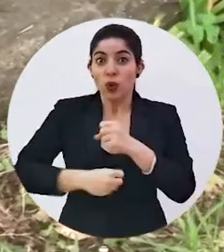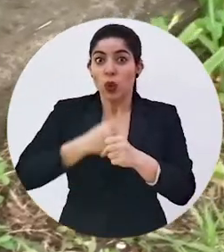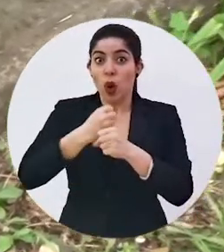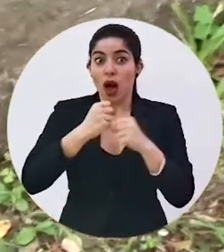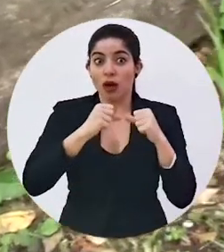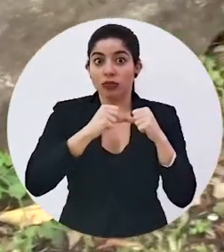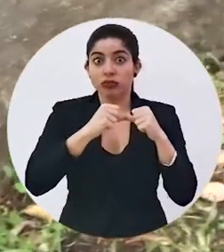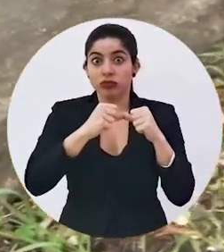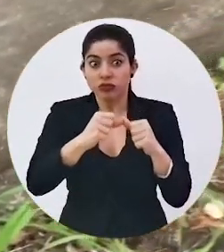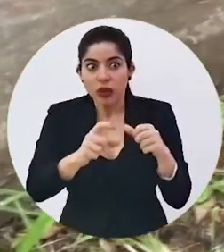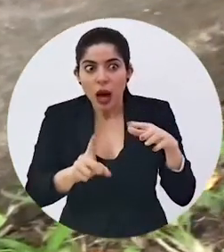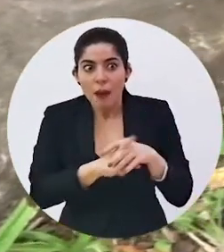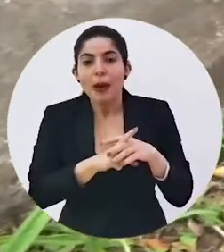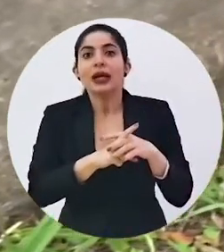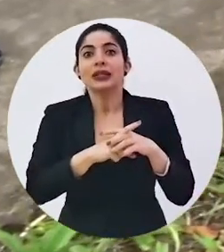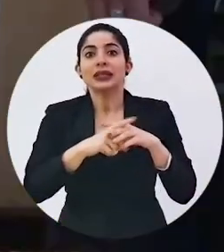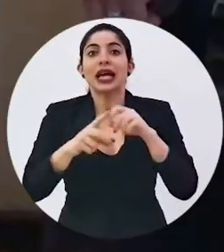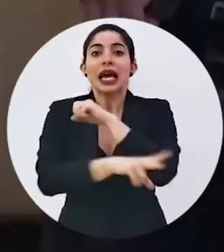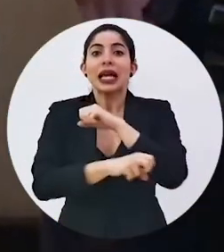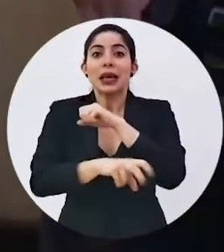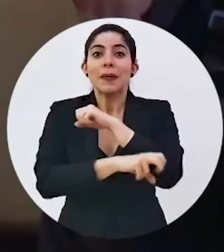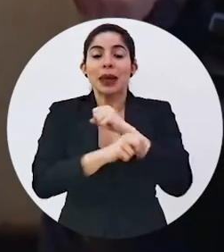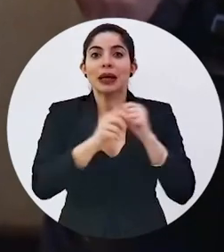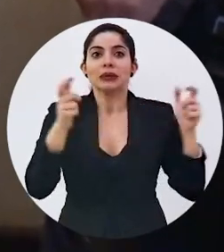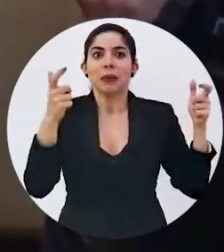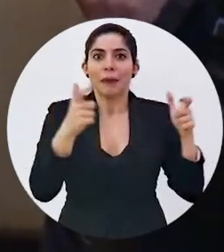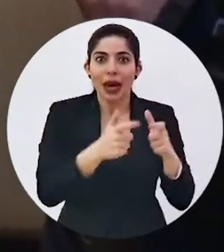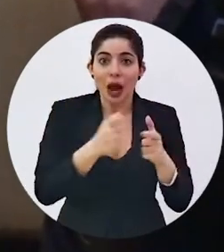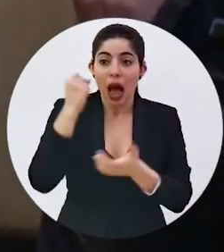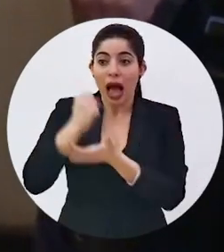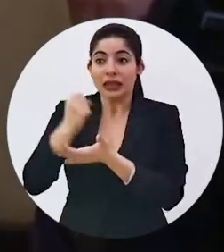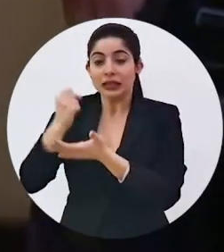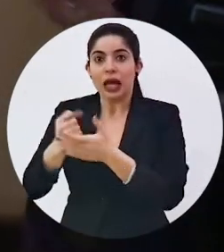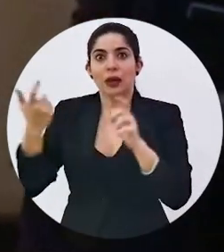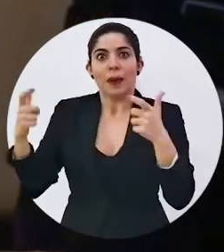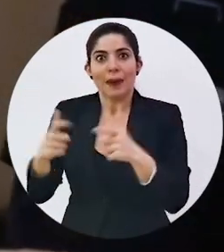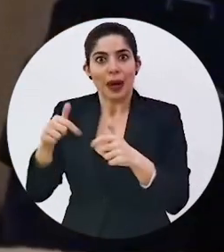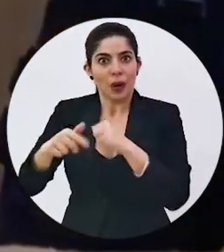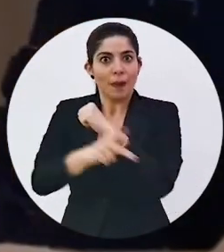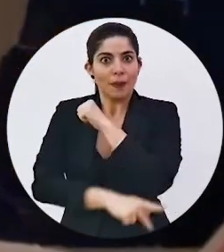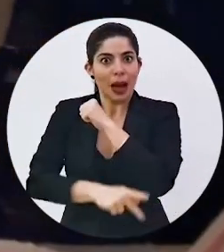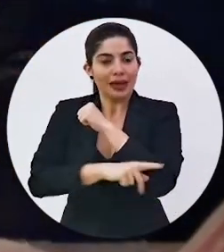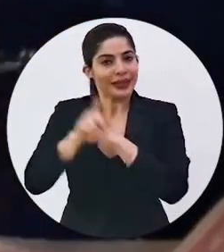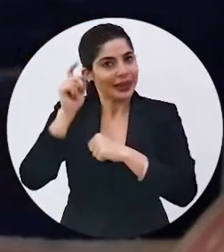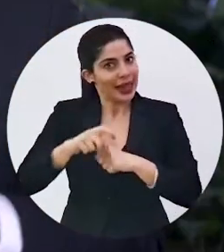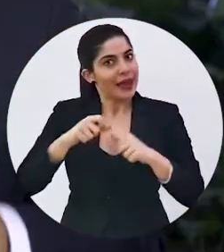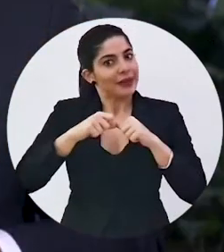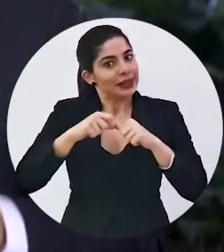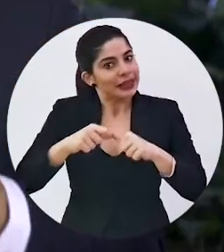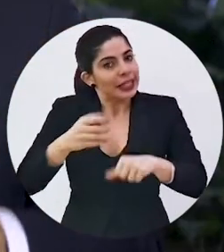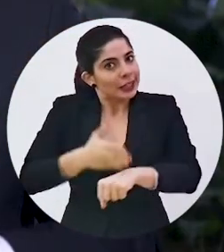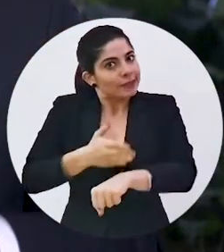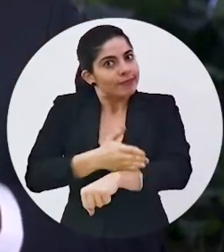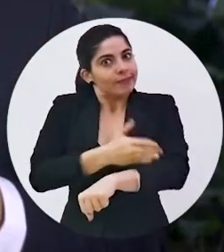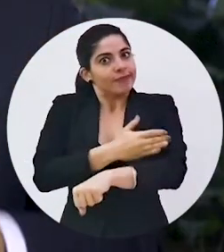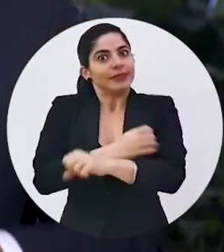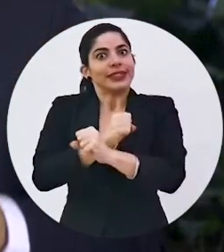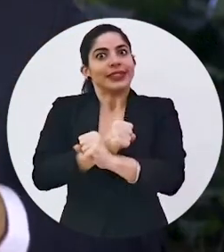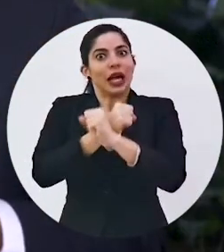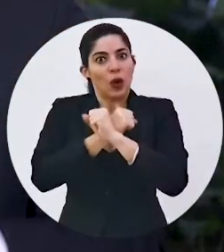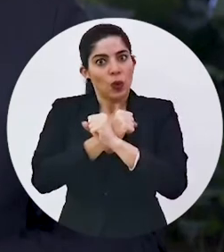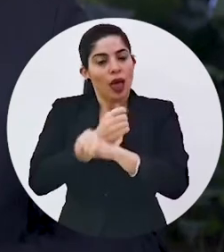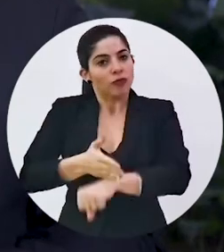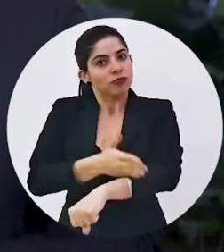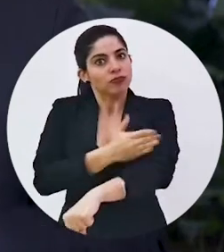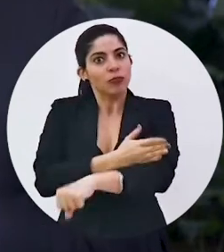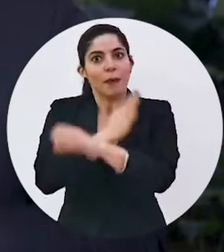Por segundo año consecutivo, se registra una baja en la criminalidad y los homicidios en el país. Y debemos seguir recobrando